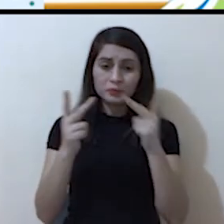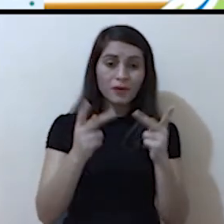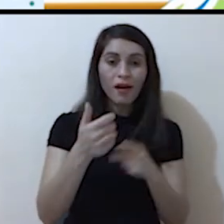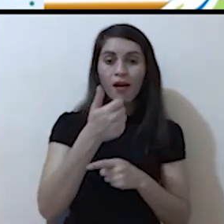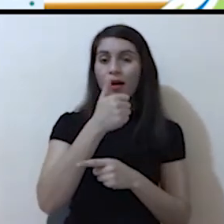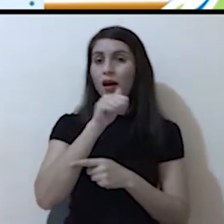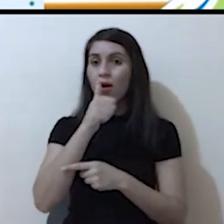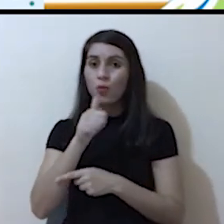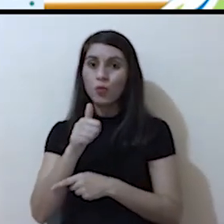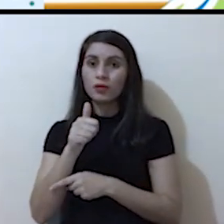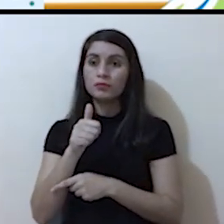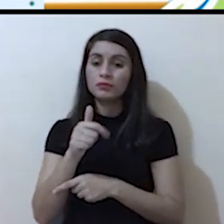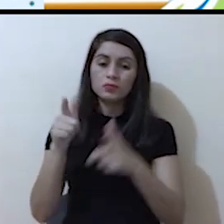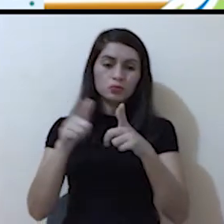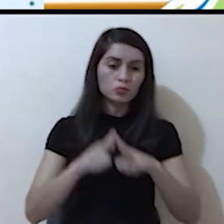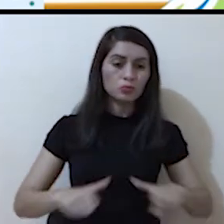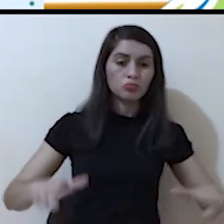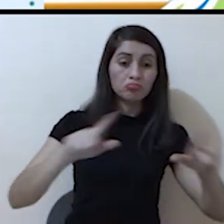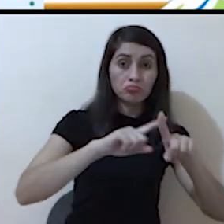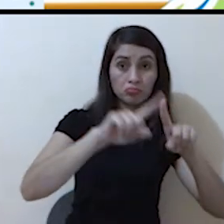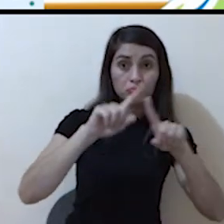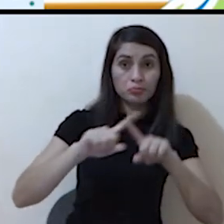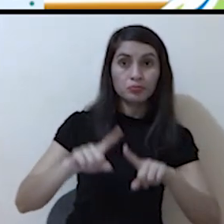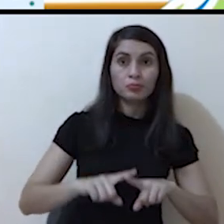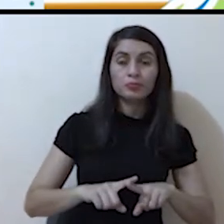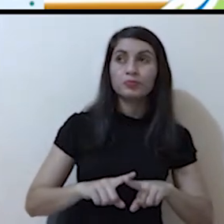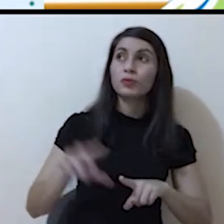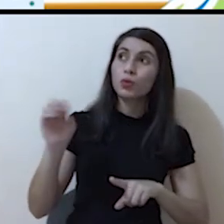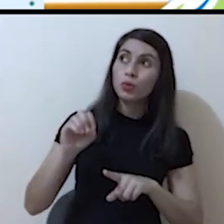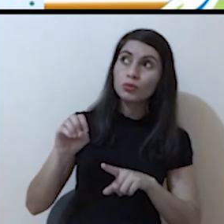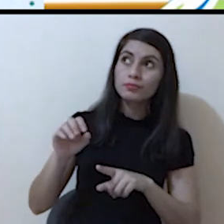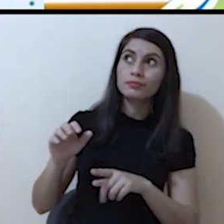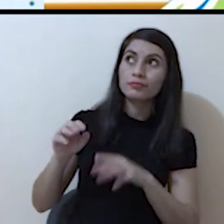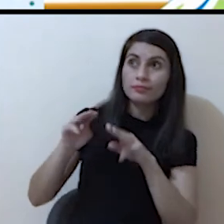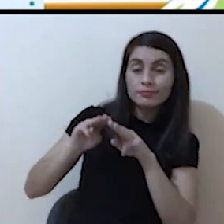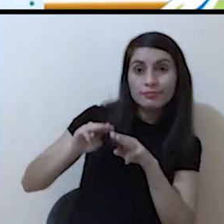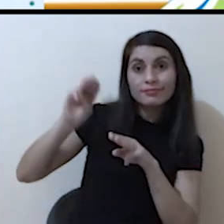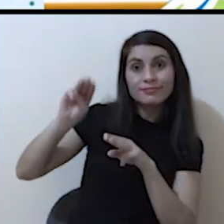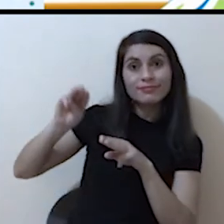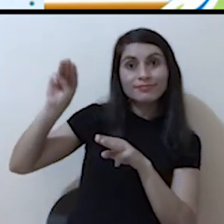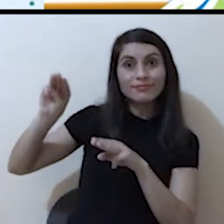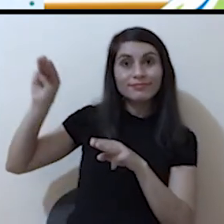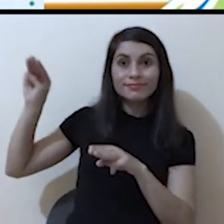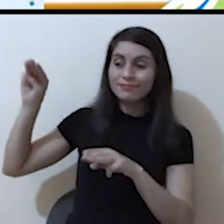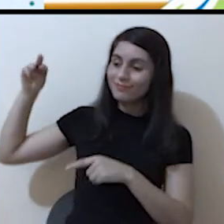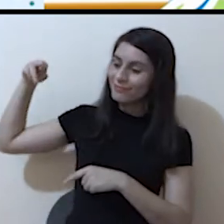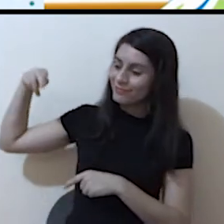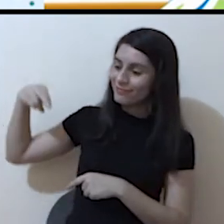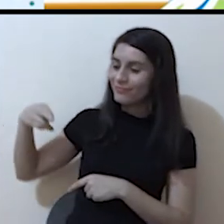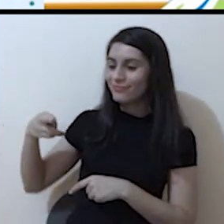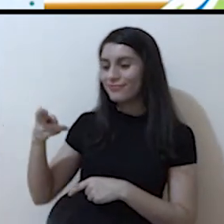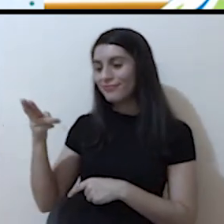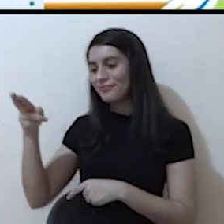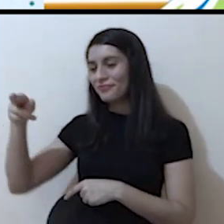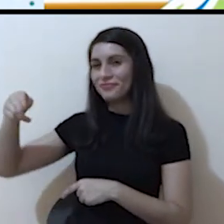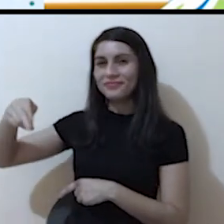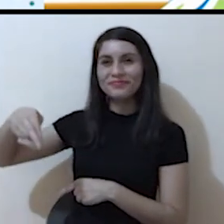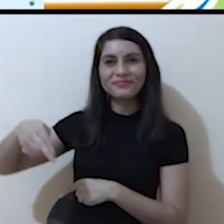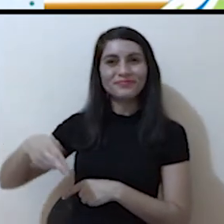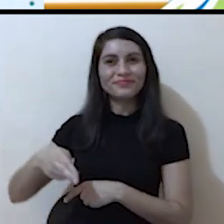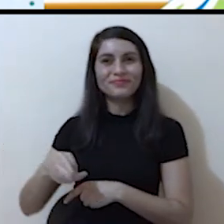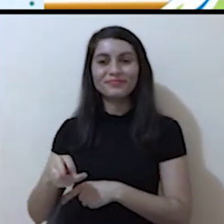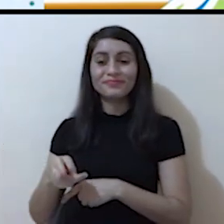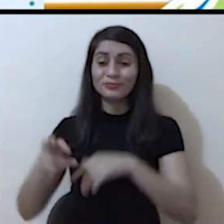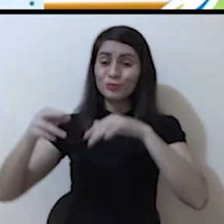diferentes formas y en diferentes lugares. En las montañas, podemos encontrar agua en riachuelos, podemos